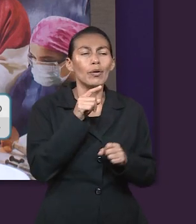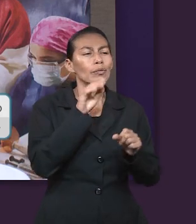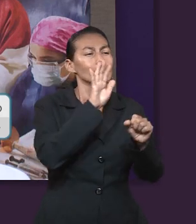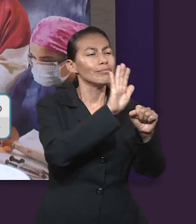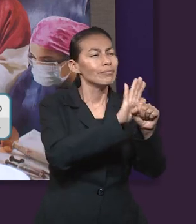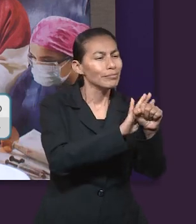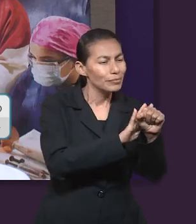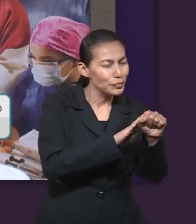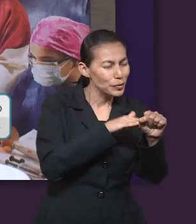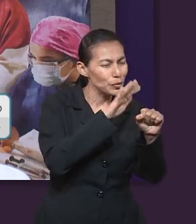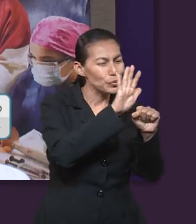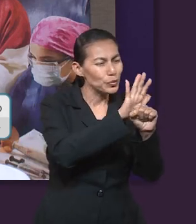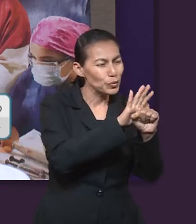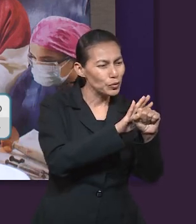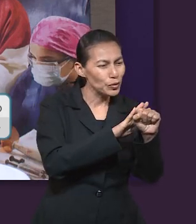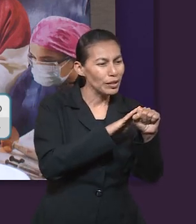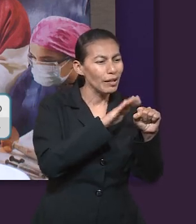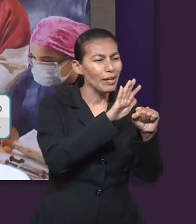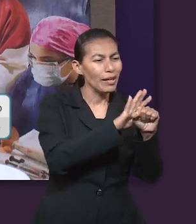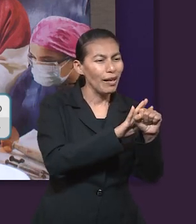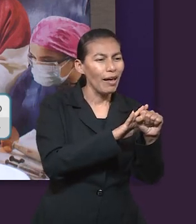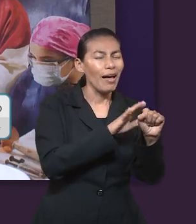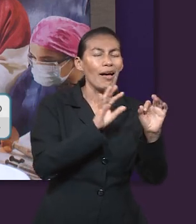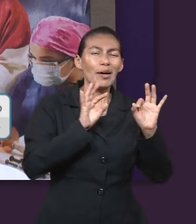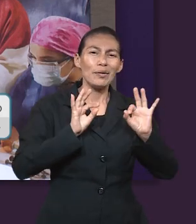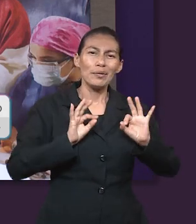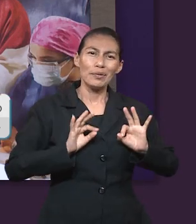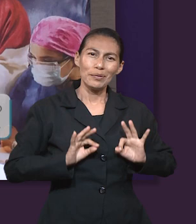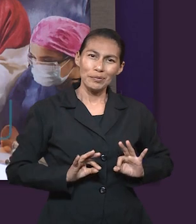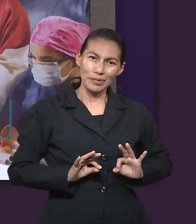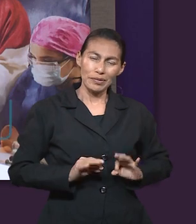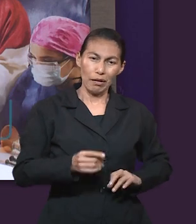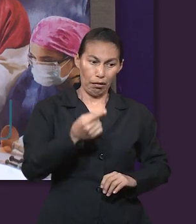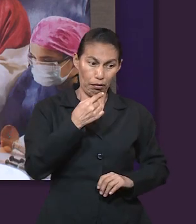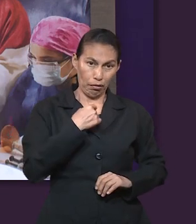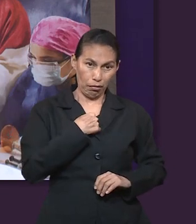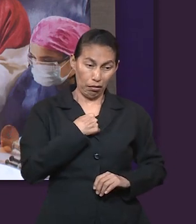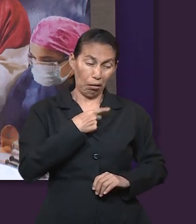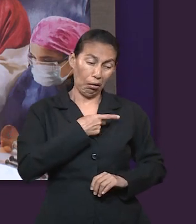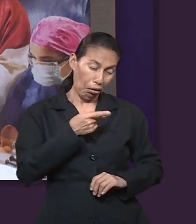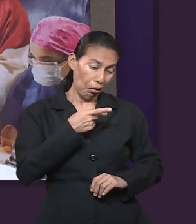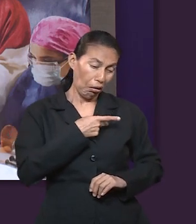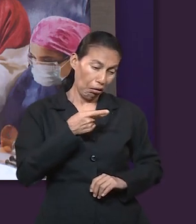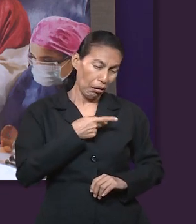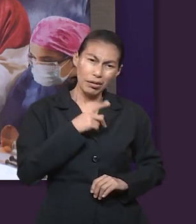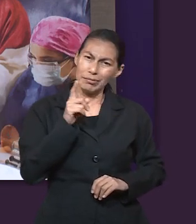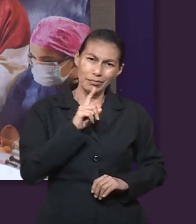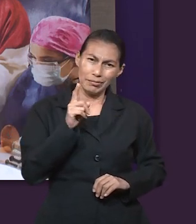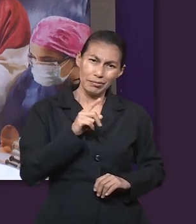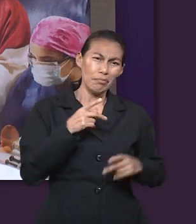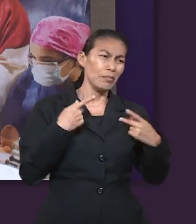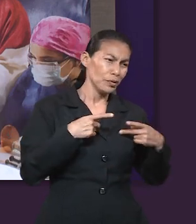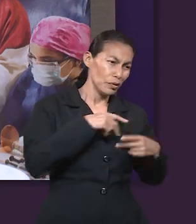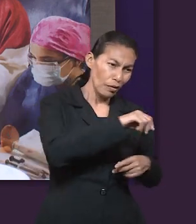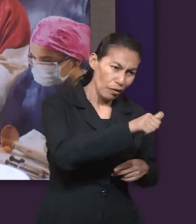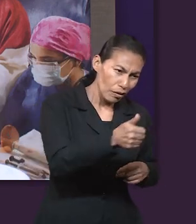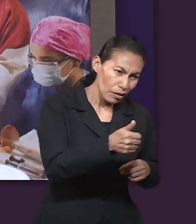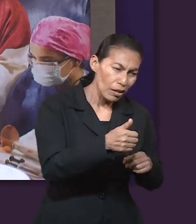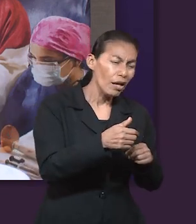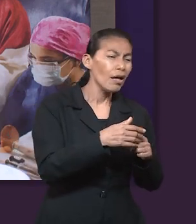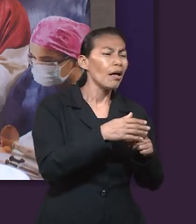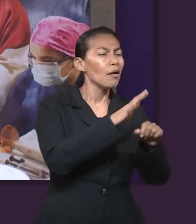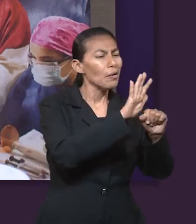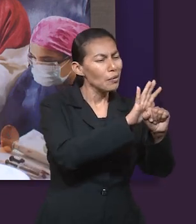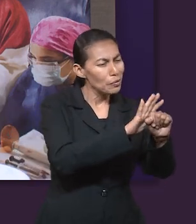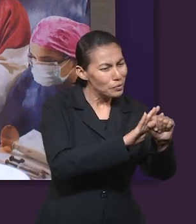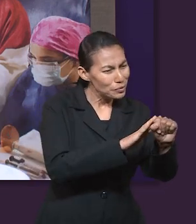camino para sobreponerse a las luchas, tú mismo evitarás la autocompasión y entonces aún tus